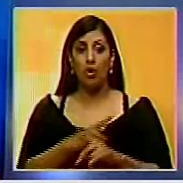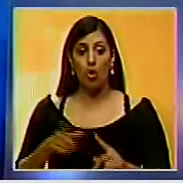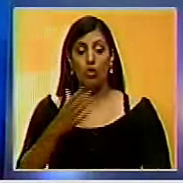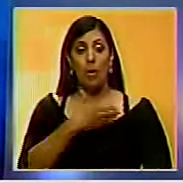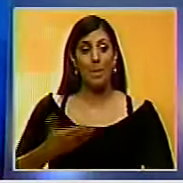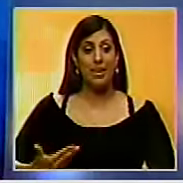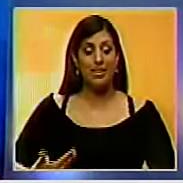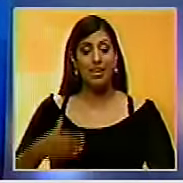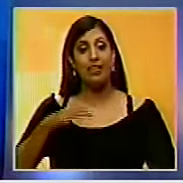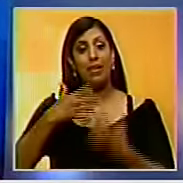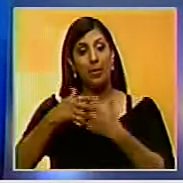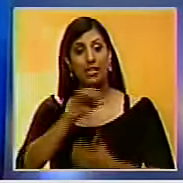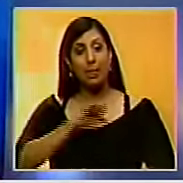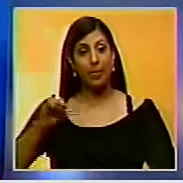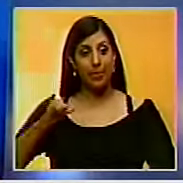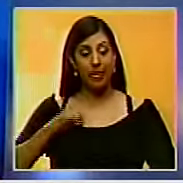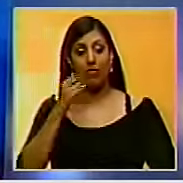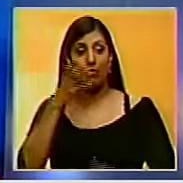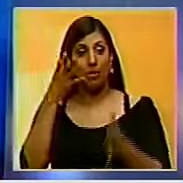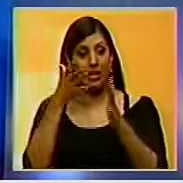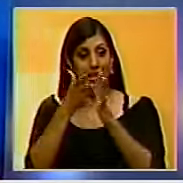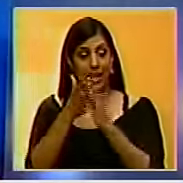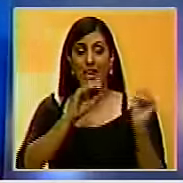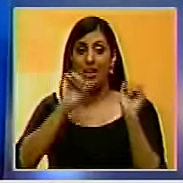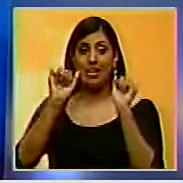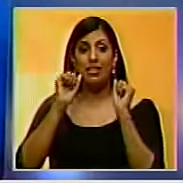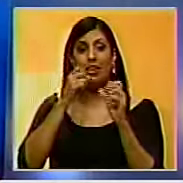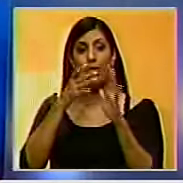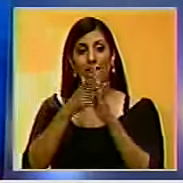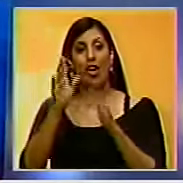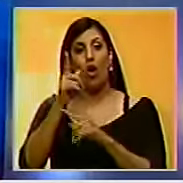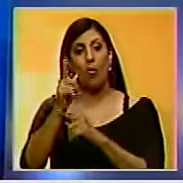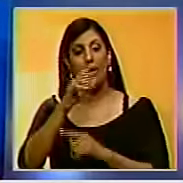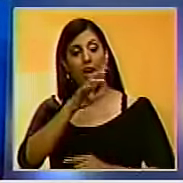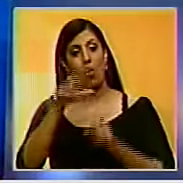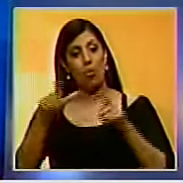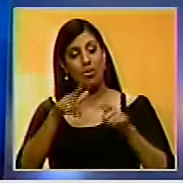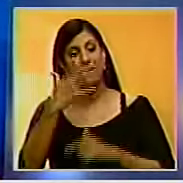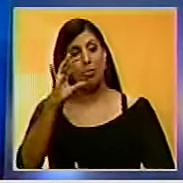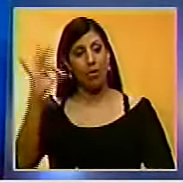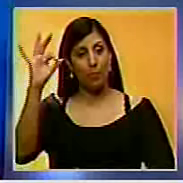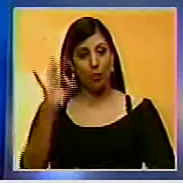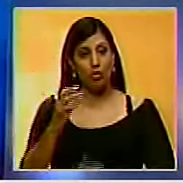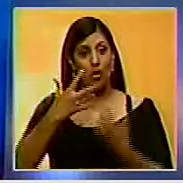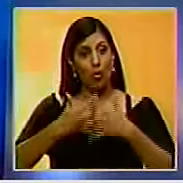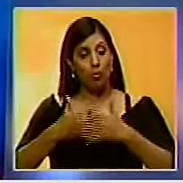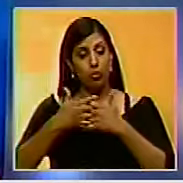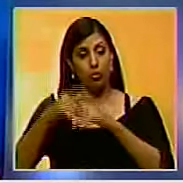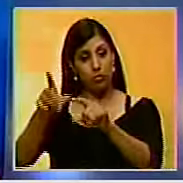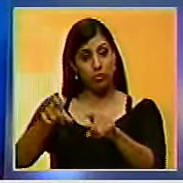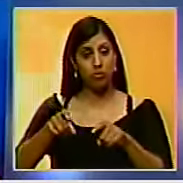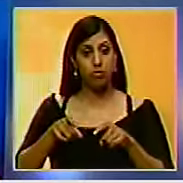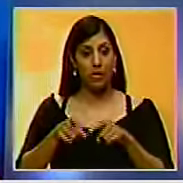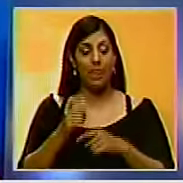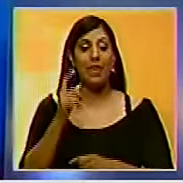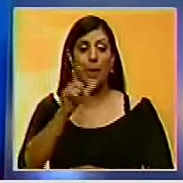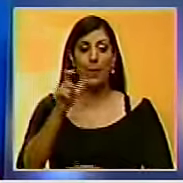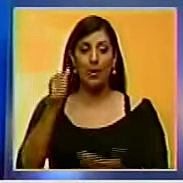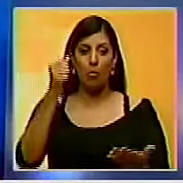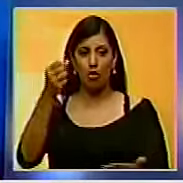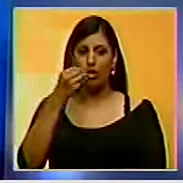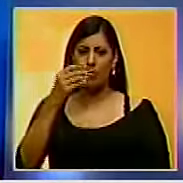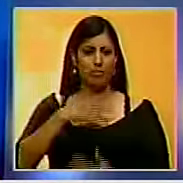El presidente de FEDE Cámaras, Francisco Martínez, rechazó el decreto que obliga a dirigir el 50% de la producción agroindustrial a los CLAP.